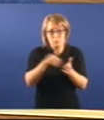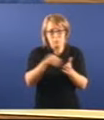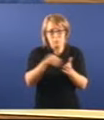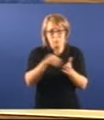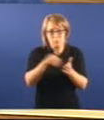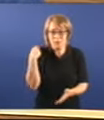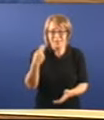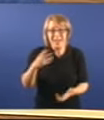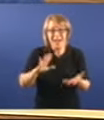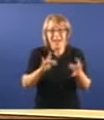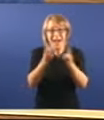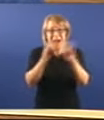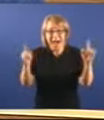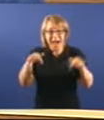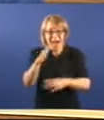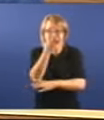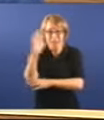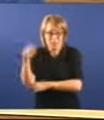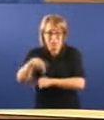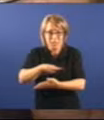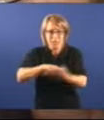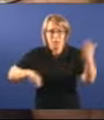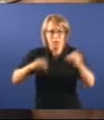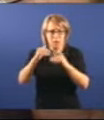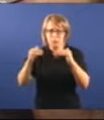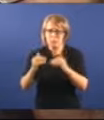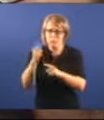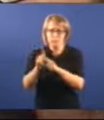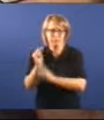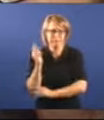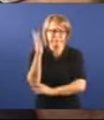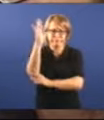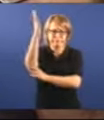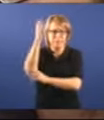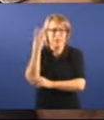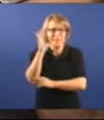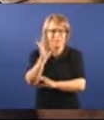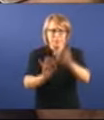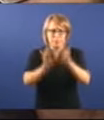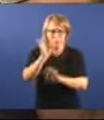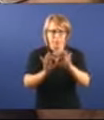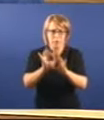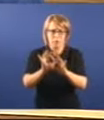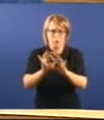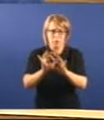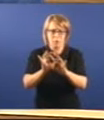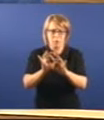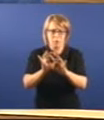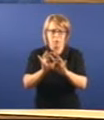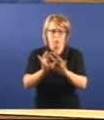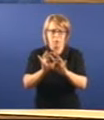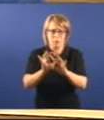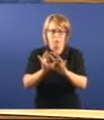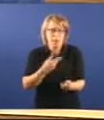de autoridade creceron un 30% e as frontosas un 42%. Vaya rematando, presidente.